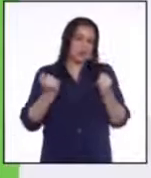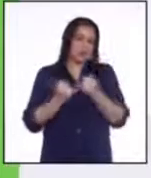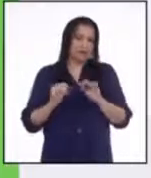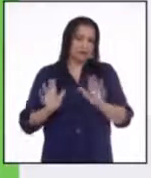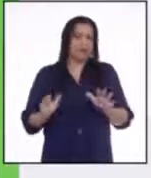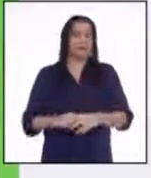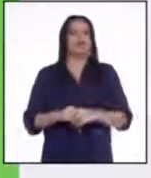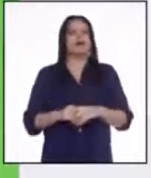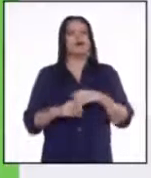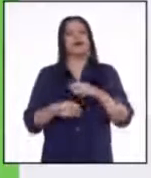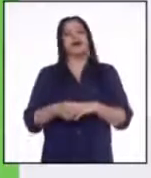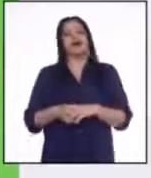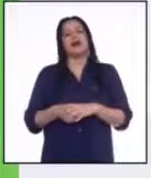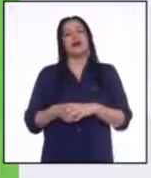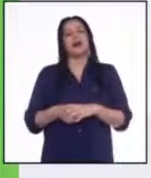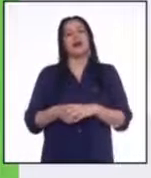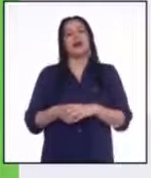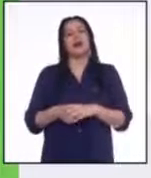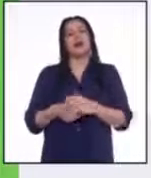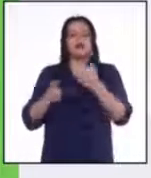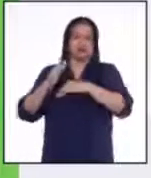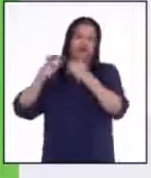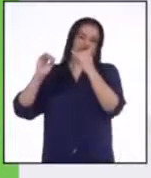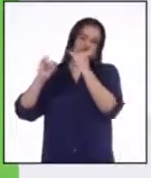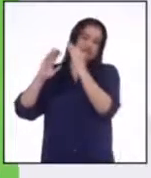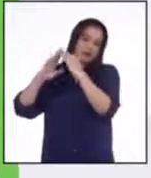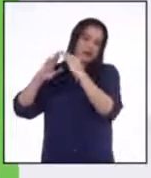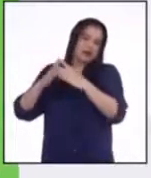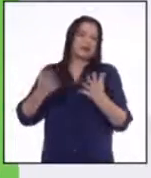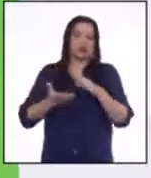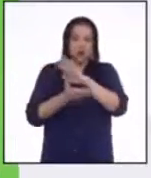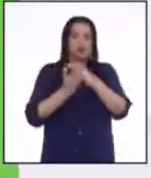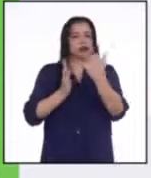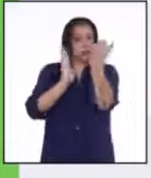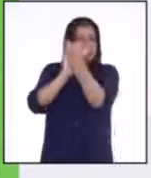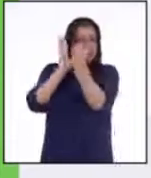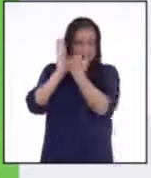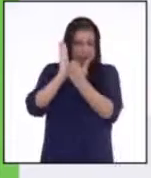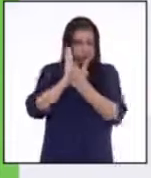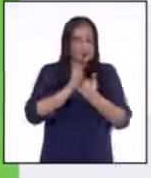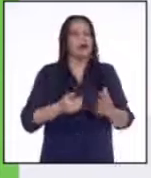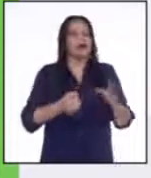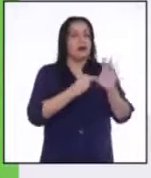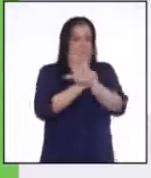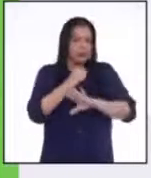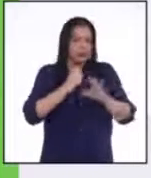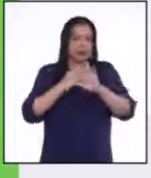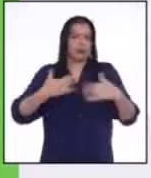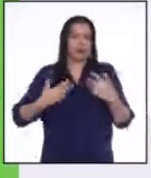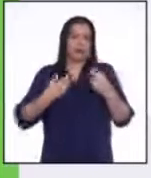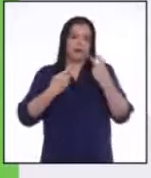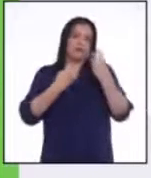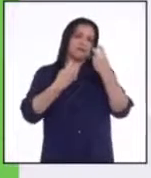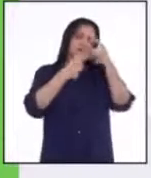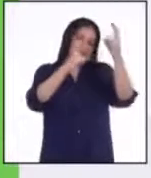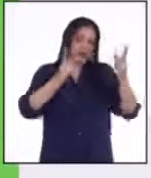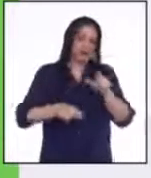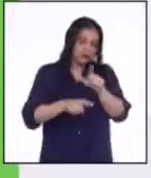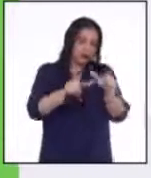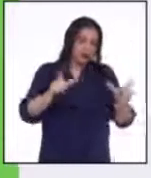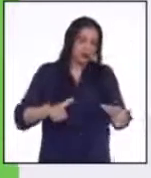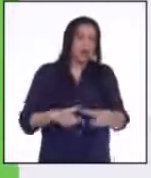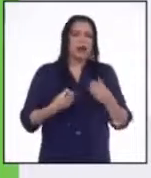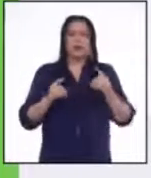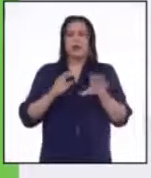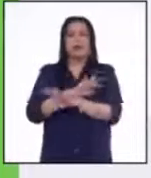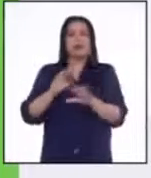pasado y tengamos los protocolos de saneamiento necesarios para poder visitar estos lugares. Pero una vez que pase todo